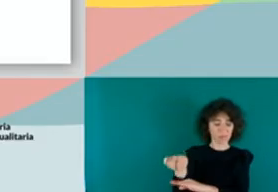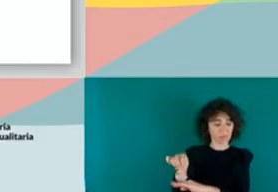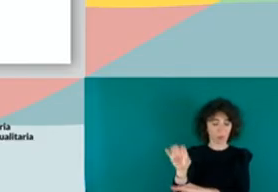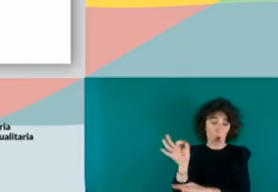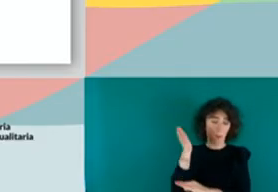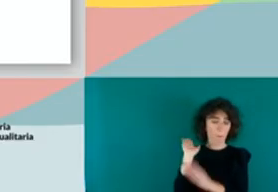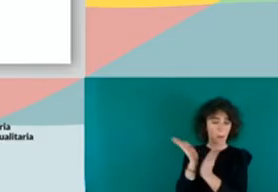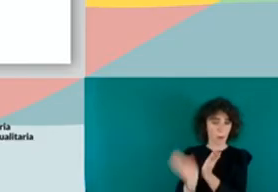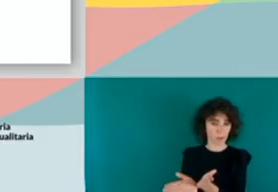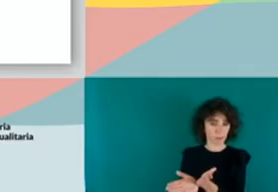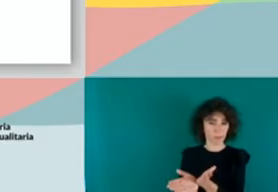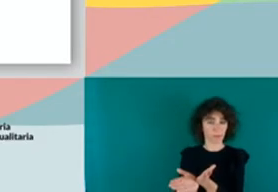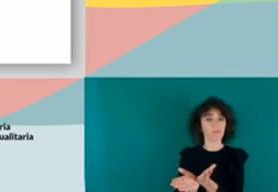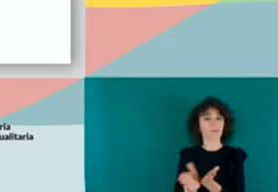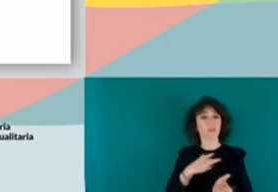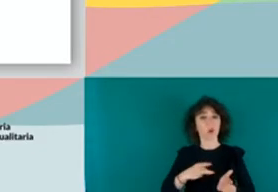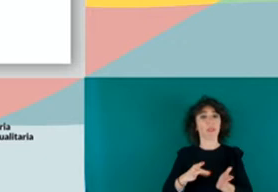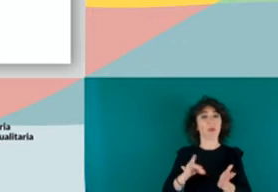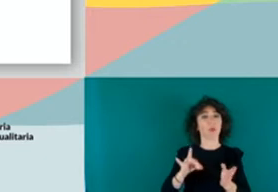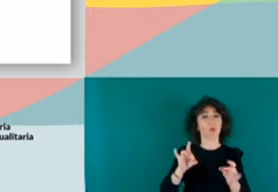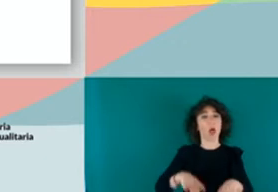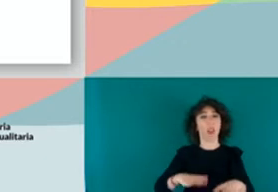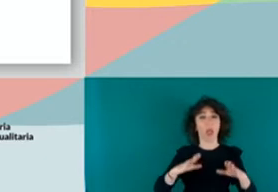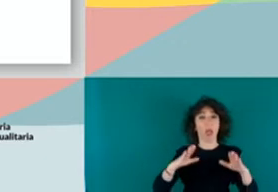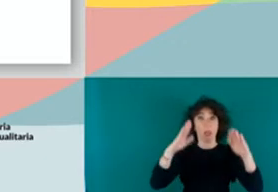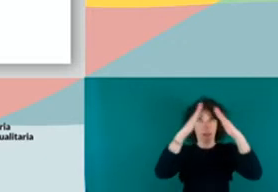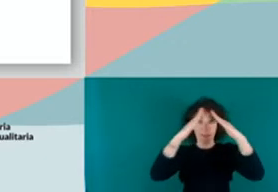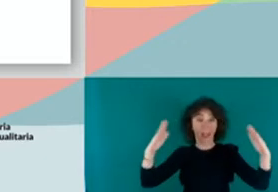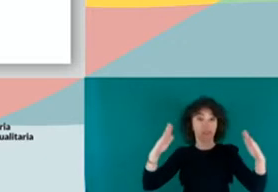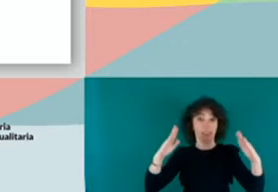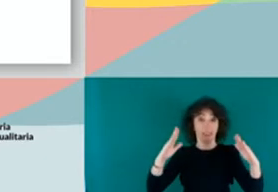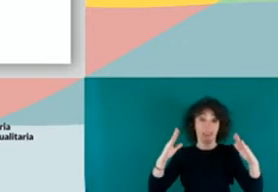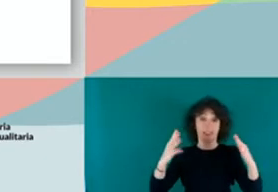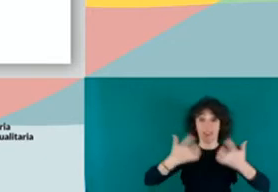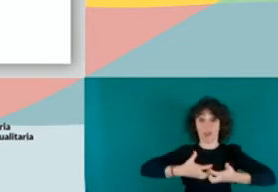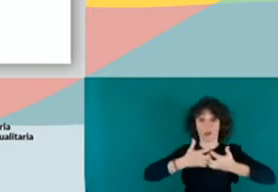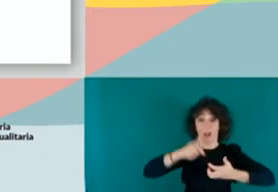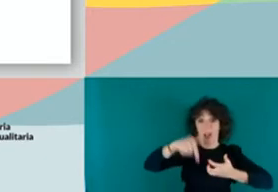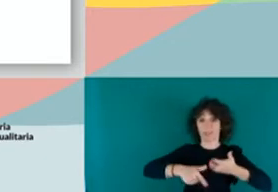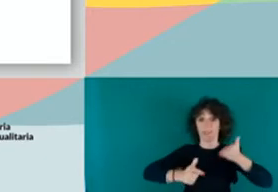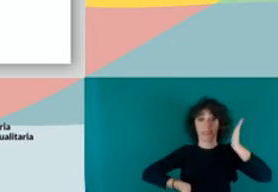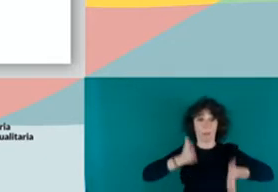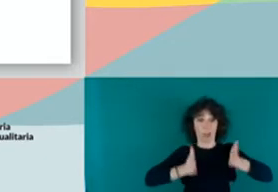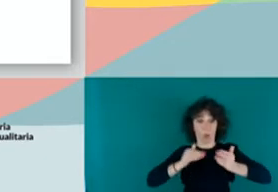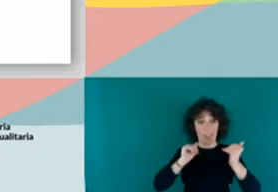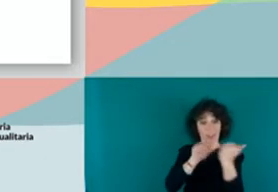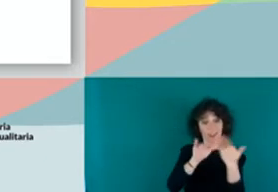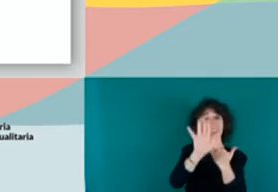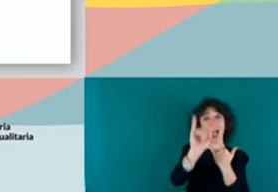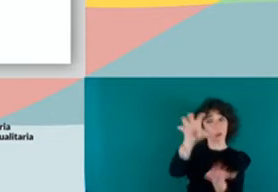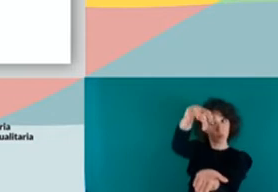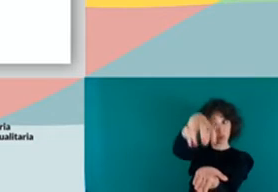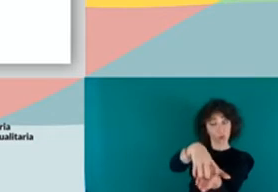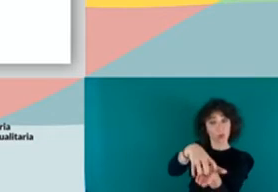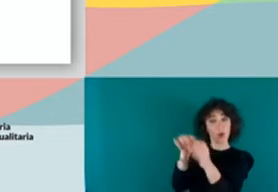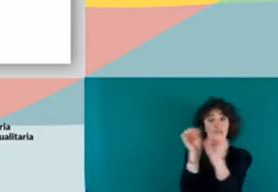Los metemos en naves industriales, como aquí en Lanzarote, la nave que hay por la carretera San Bartolomé, que el defensor del pueblo en un informe destacó